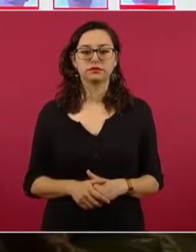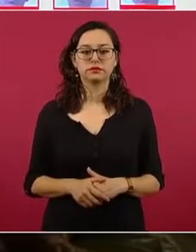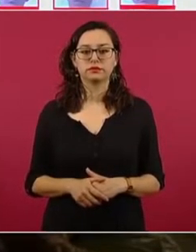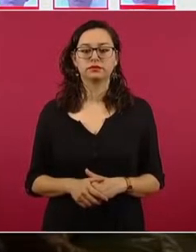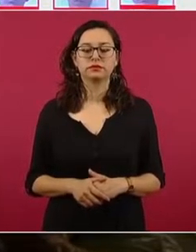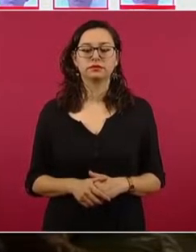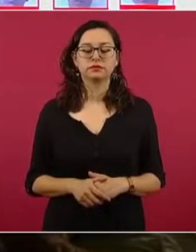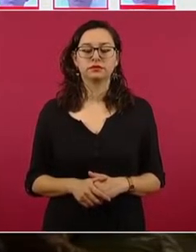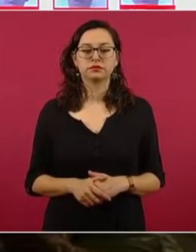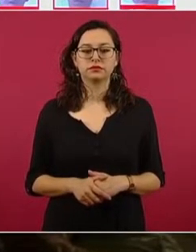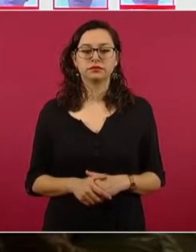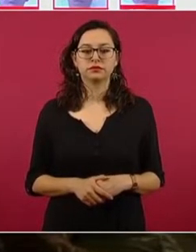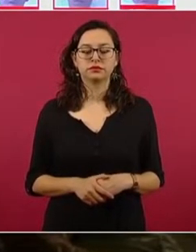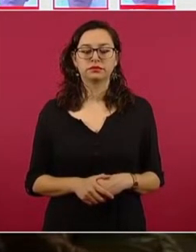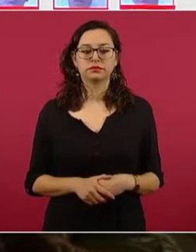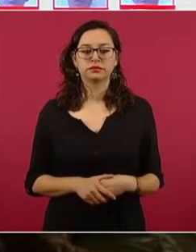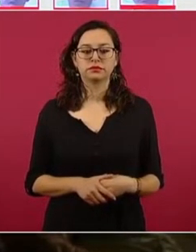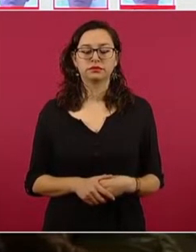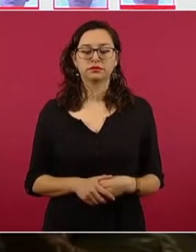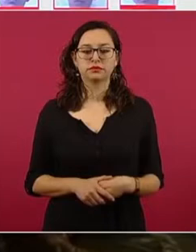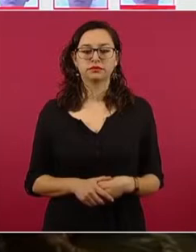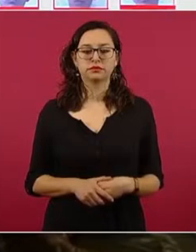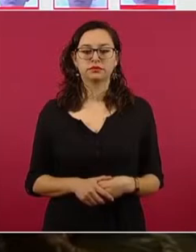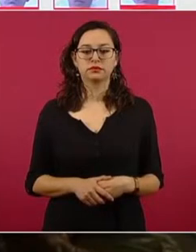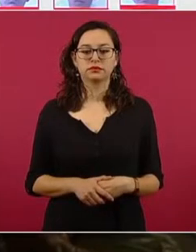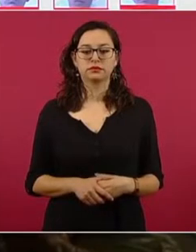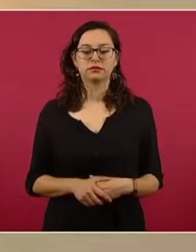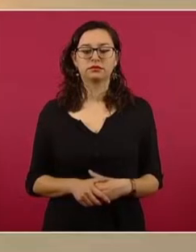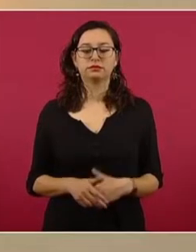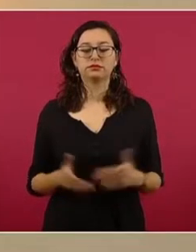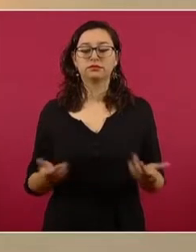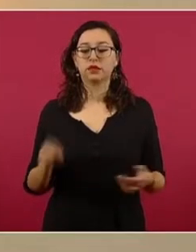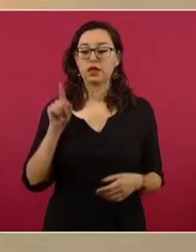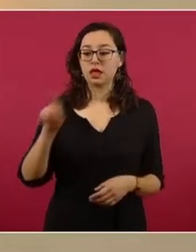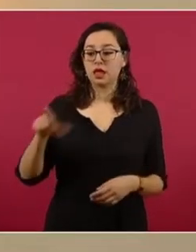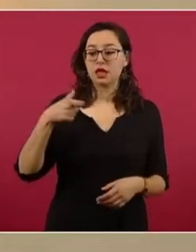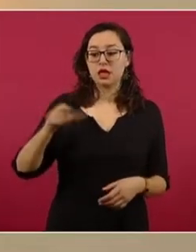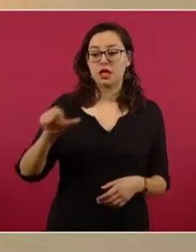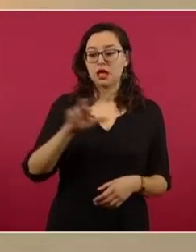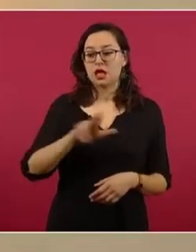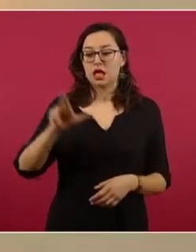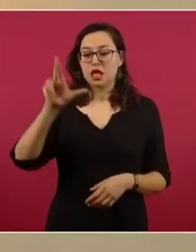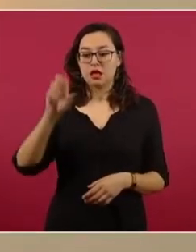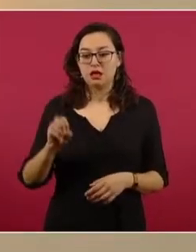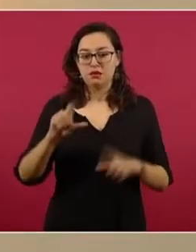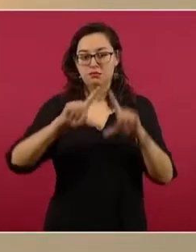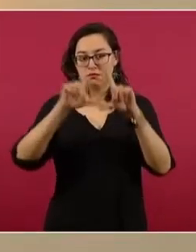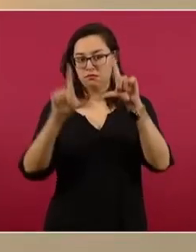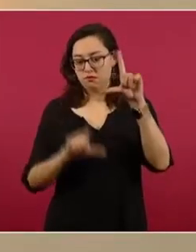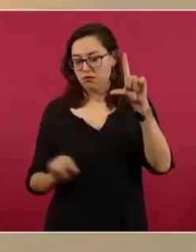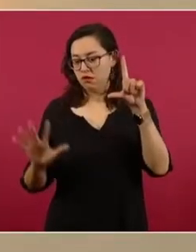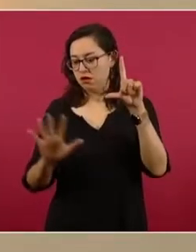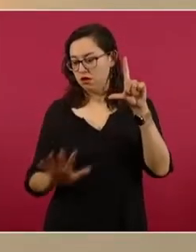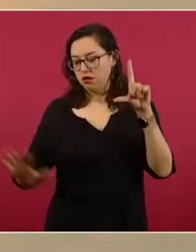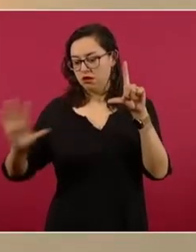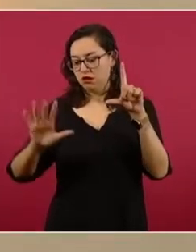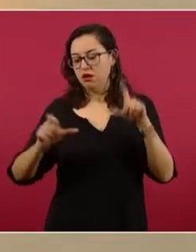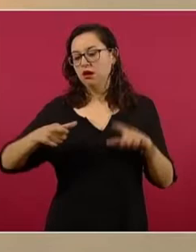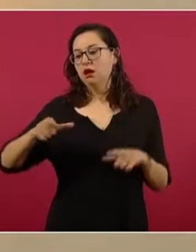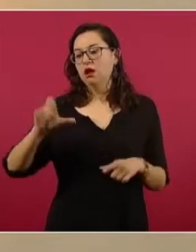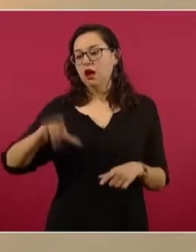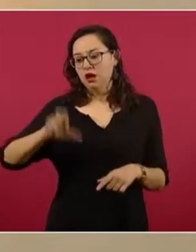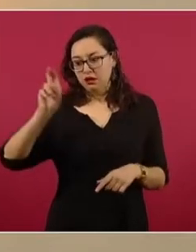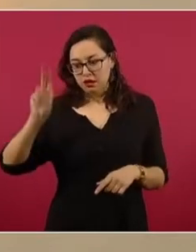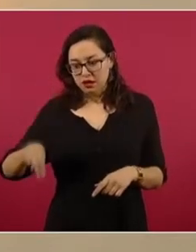Continúan los operativos que son permanentes en Quintana Roo, en la Riviera Maya, en Cancún y,